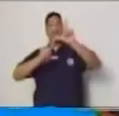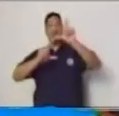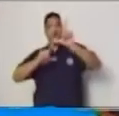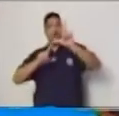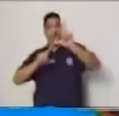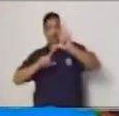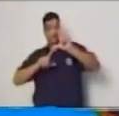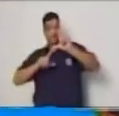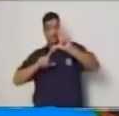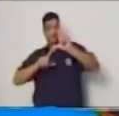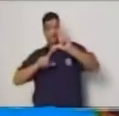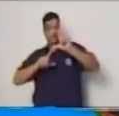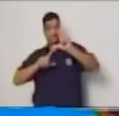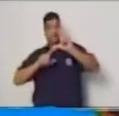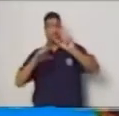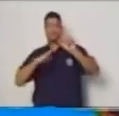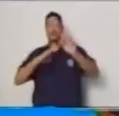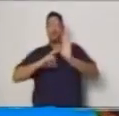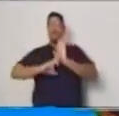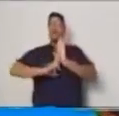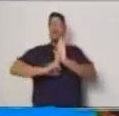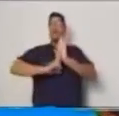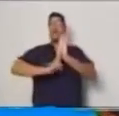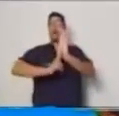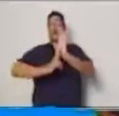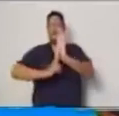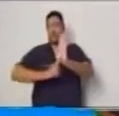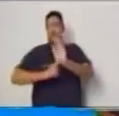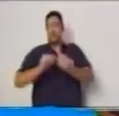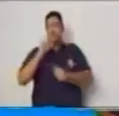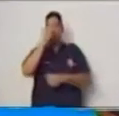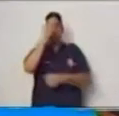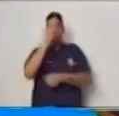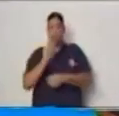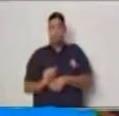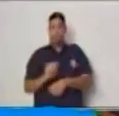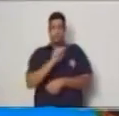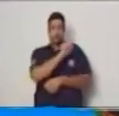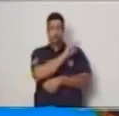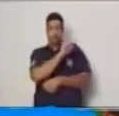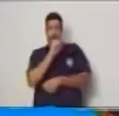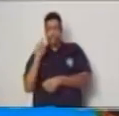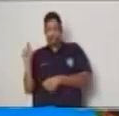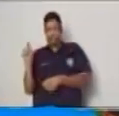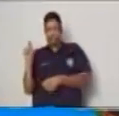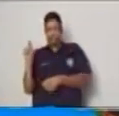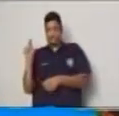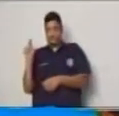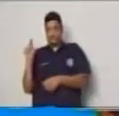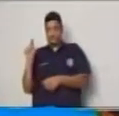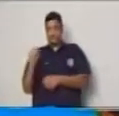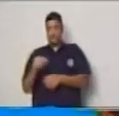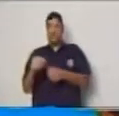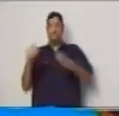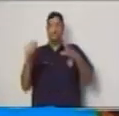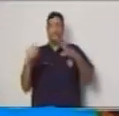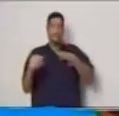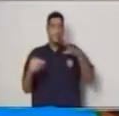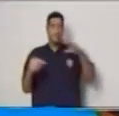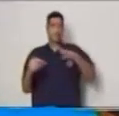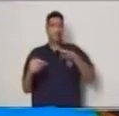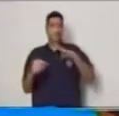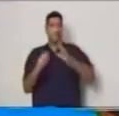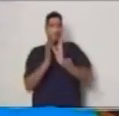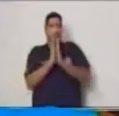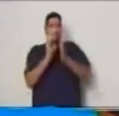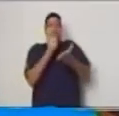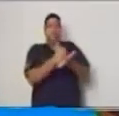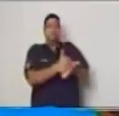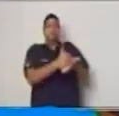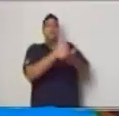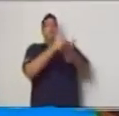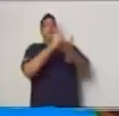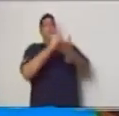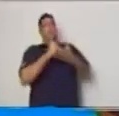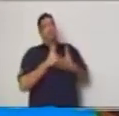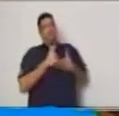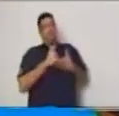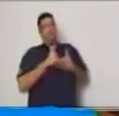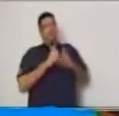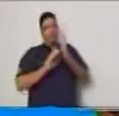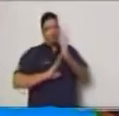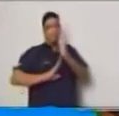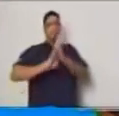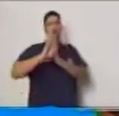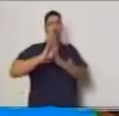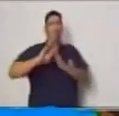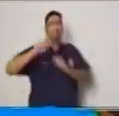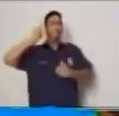una representación dentro del plano cartesiano y que definitivamente me van a permitir ese desarrollo lógico